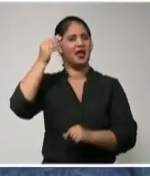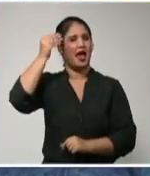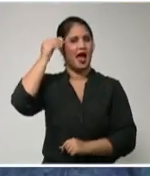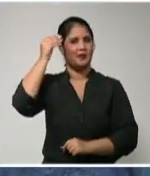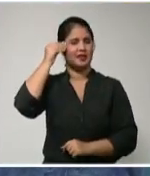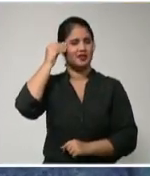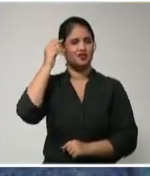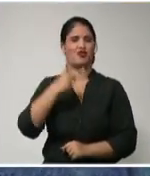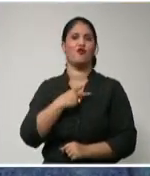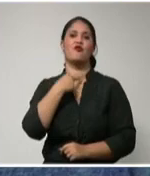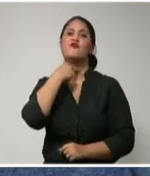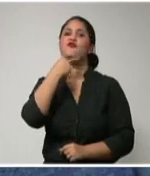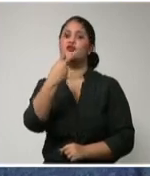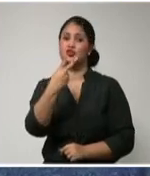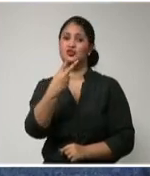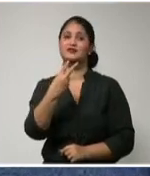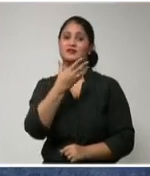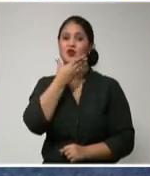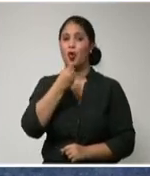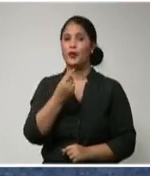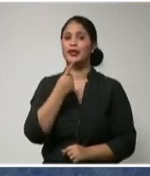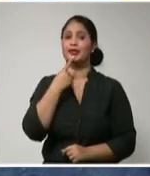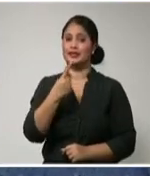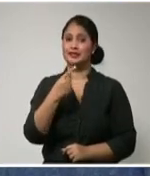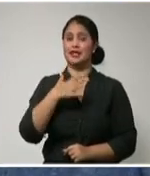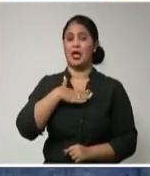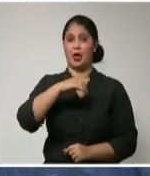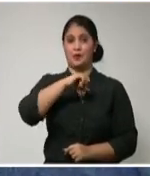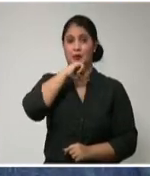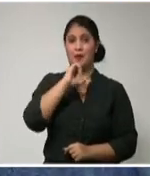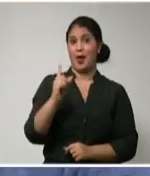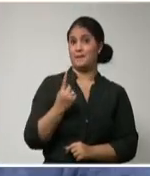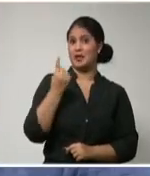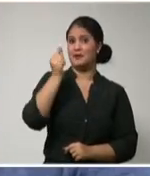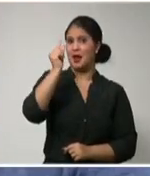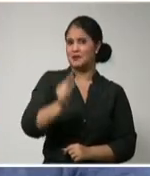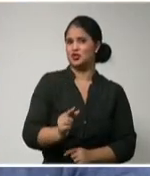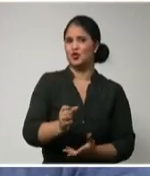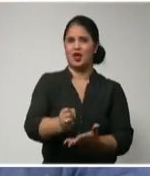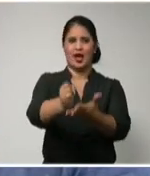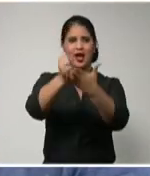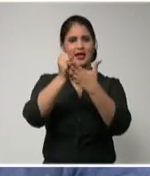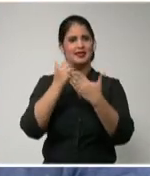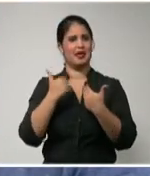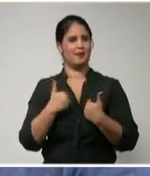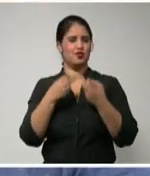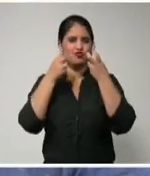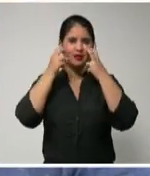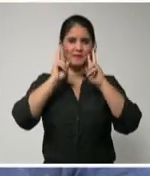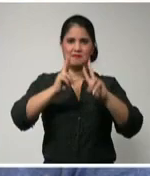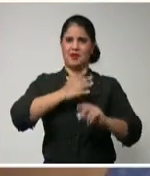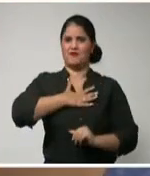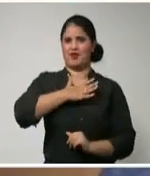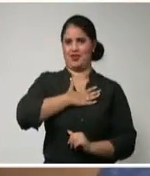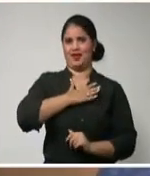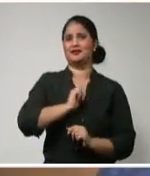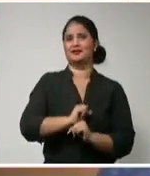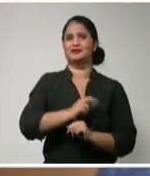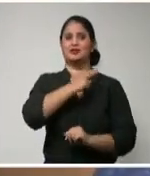la primera persona que me ayudó en toda mi vida y además también mis maestros,